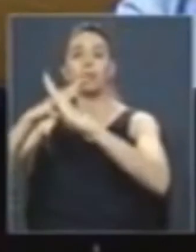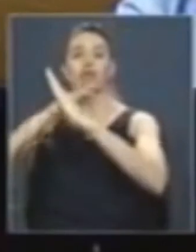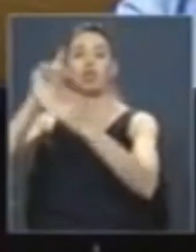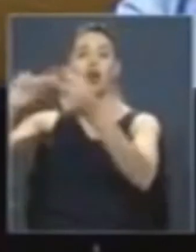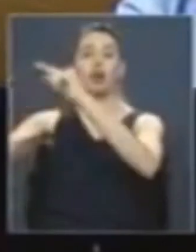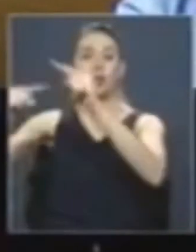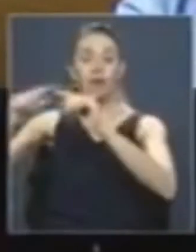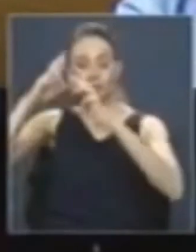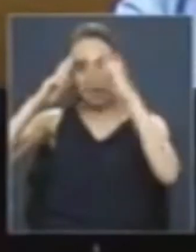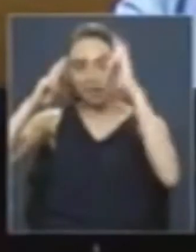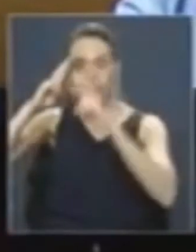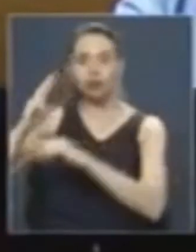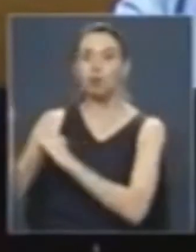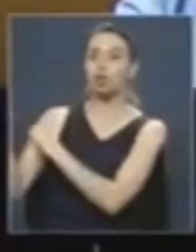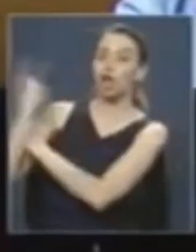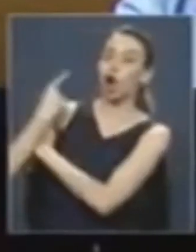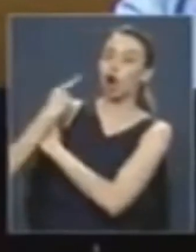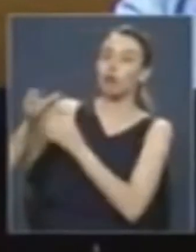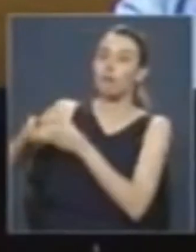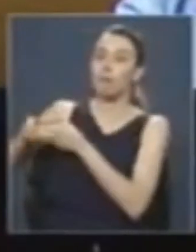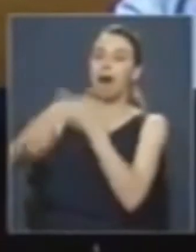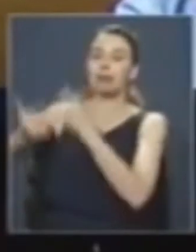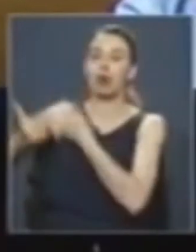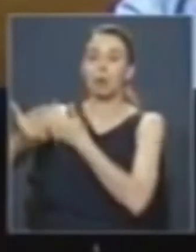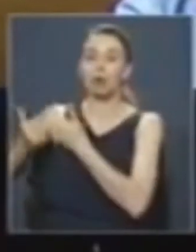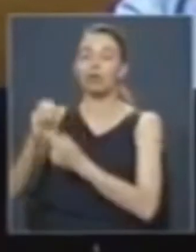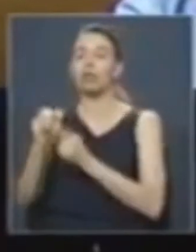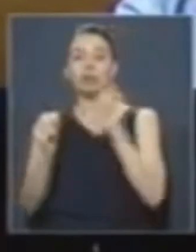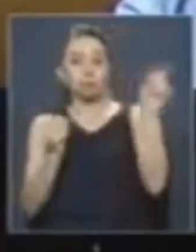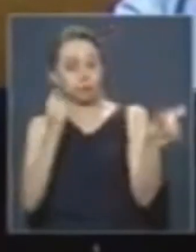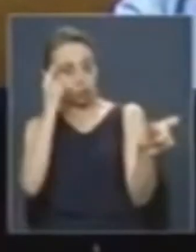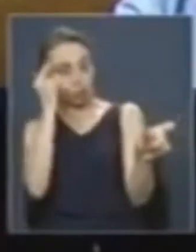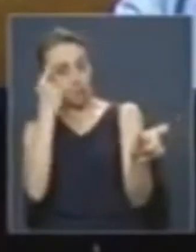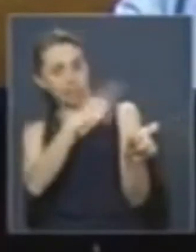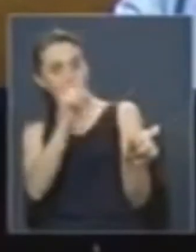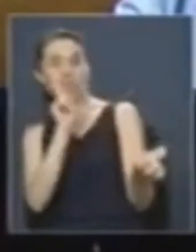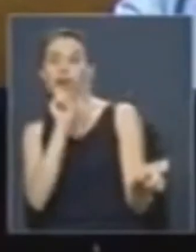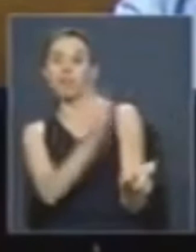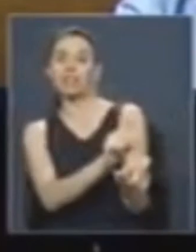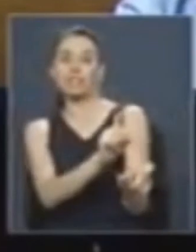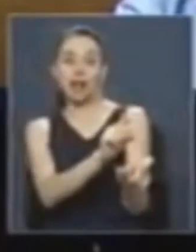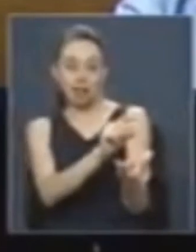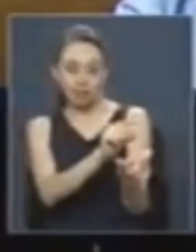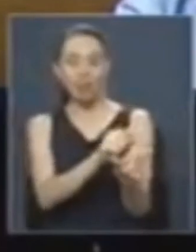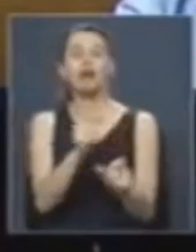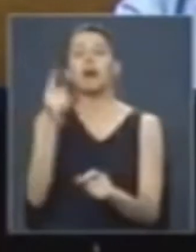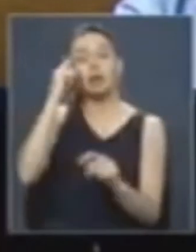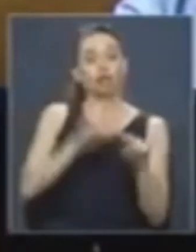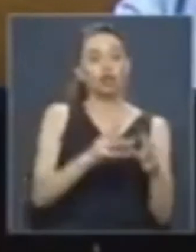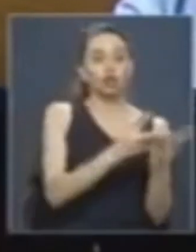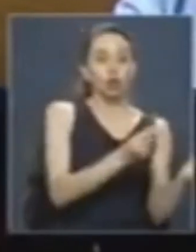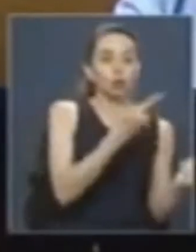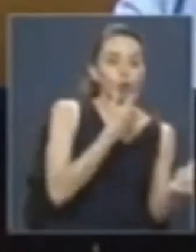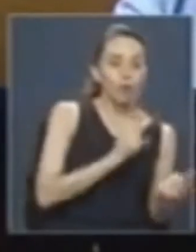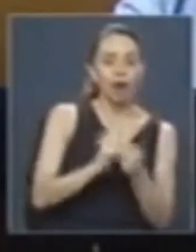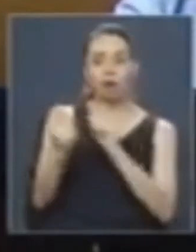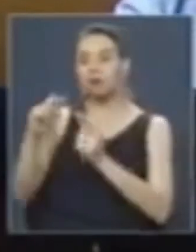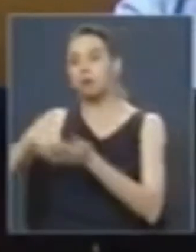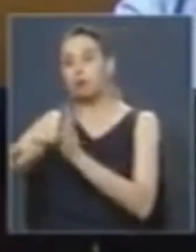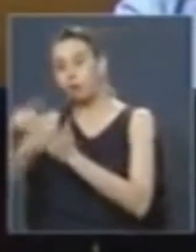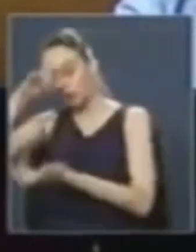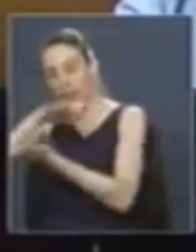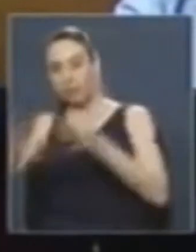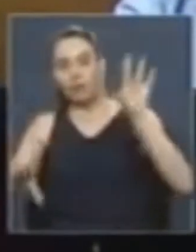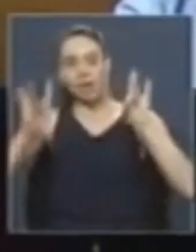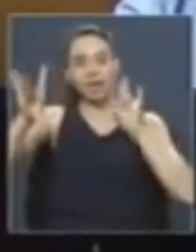reflexión con órdenes de partido y descalificación del que piensa distinto, entre las soluciones fáciles a problemas complejos y la